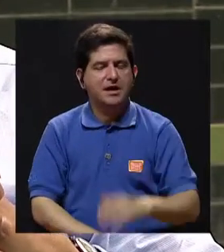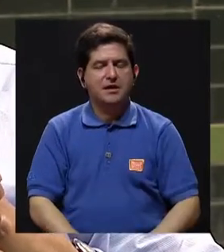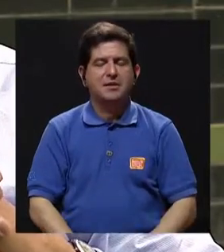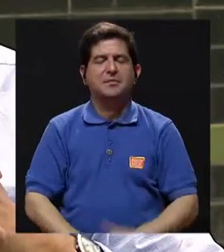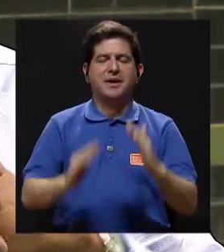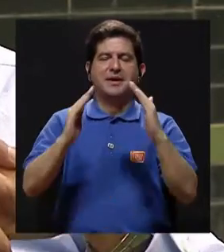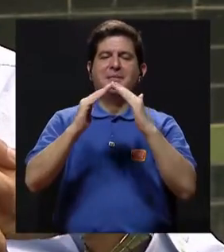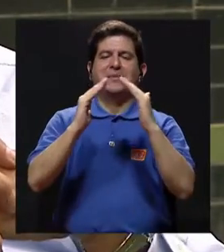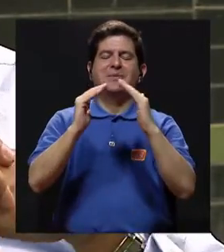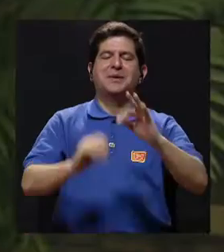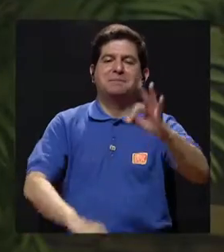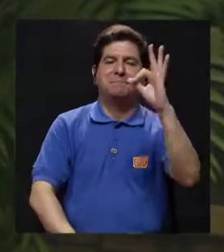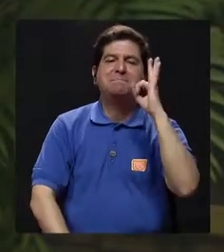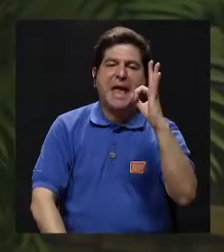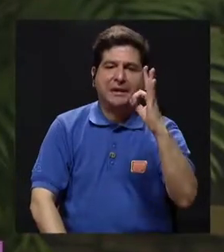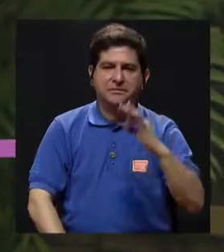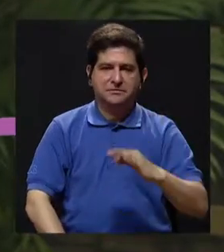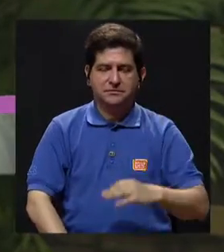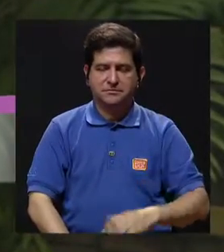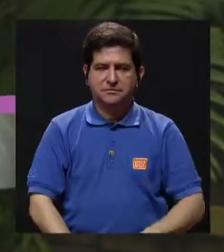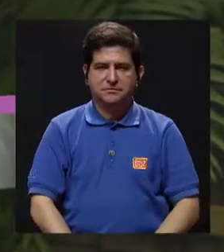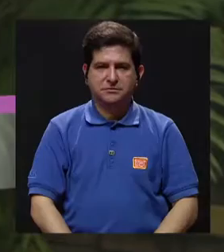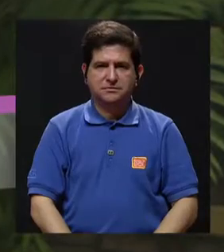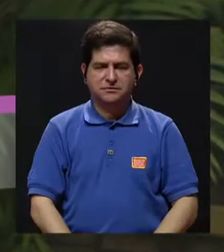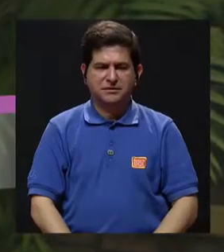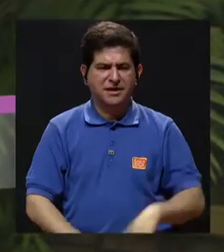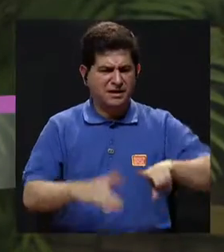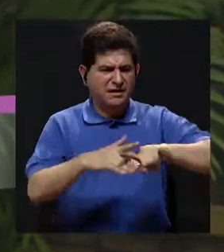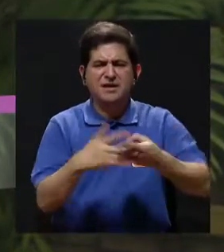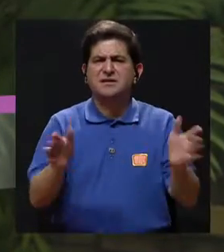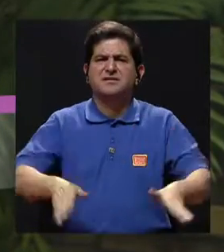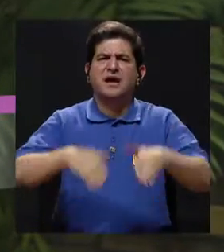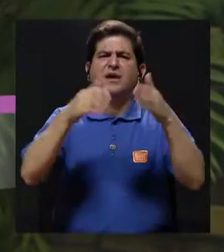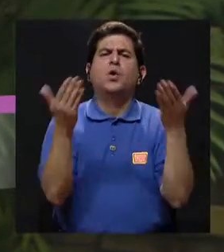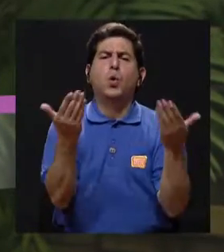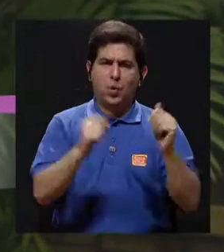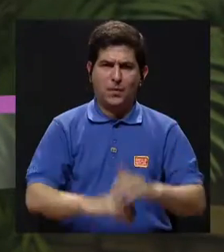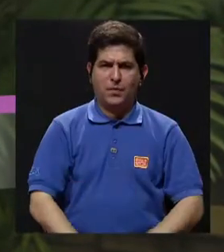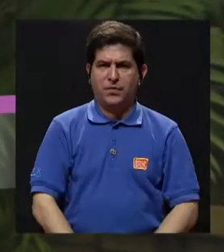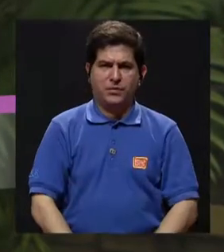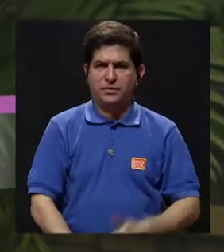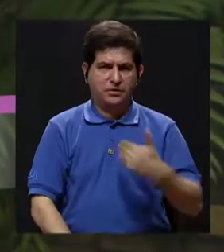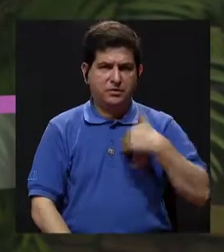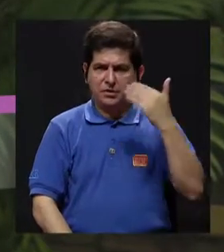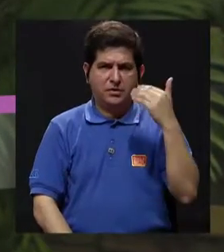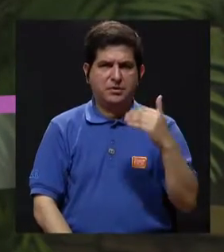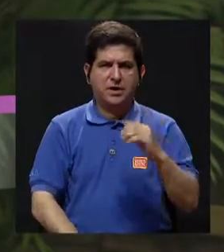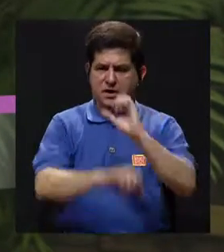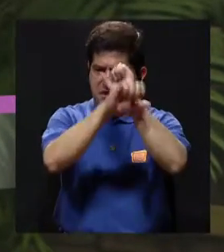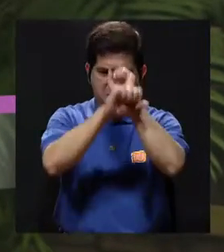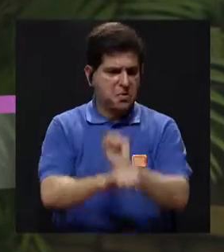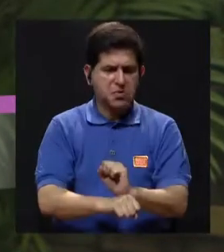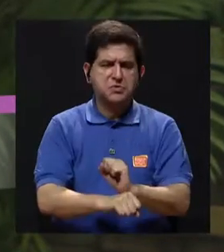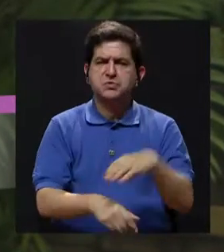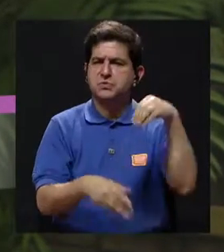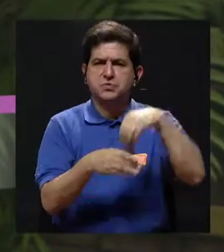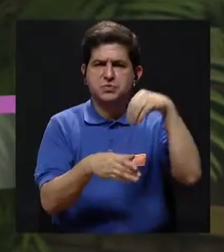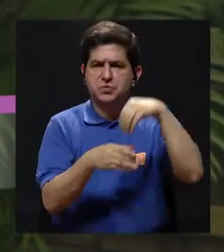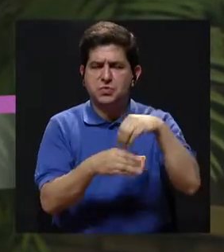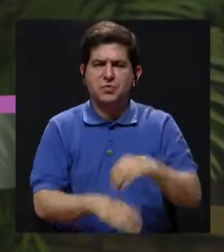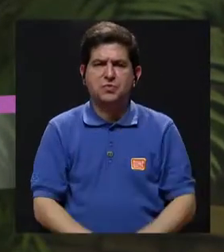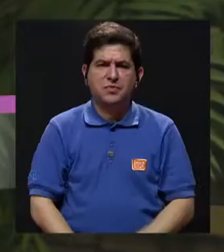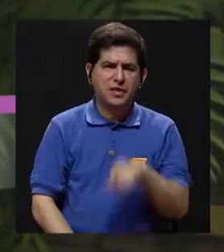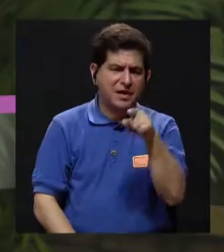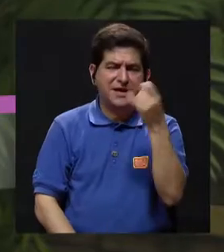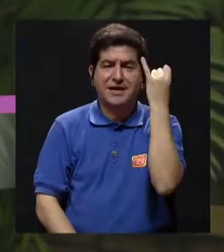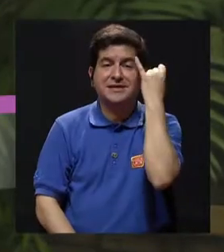poder vivir bien. Entonces, don Javier, ¿cómo debemos de partir? Porque definitivamente no tenemos la costumbre de ahorrar y usted siempre ha